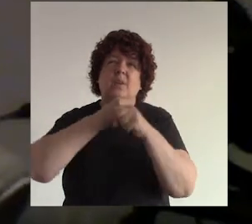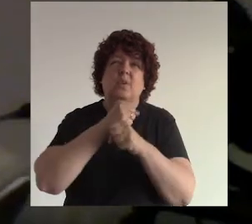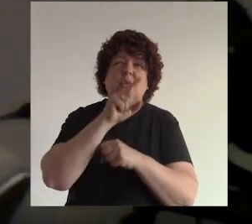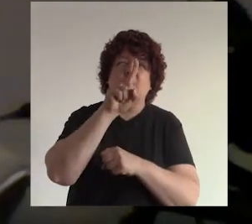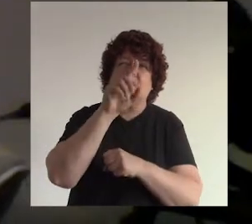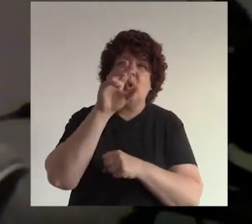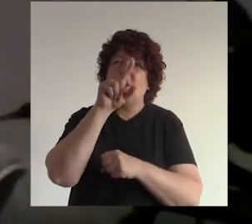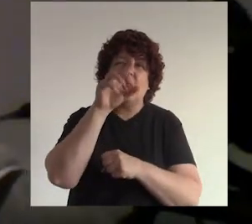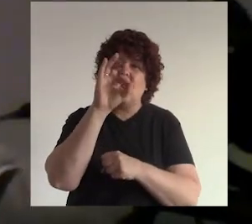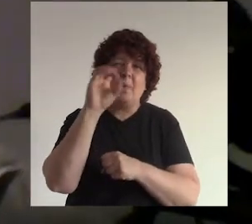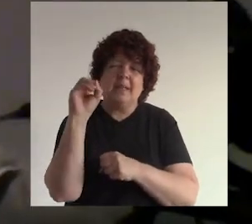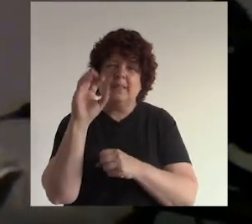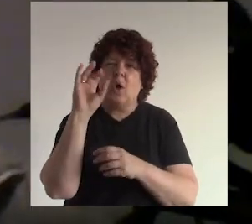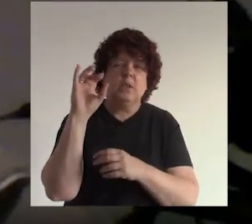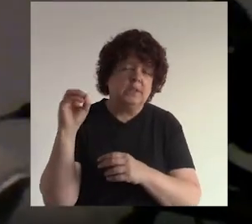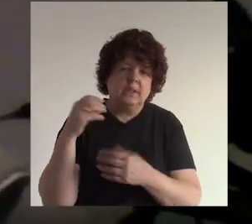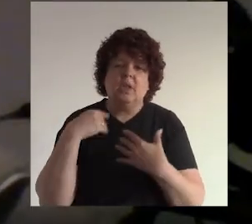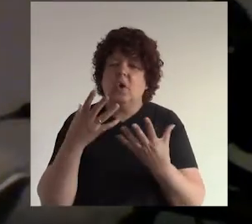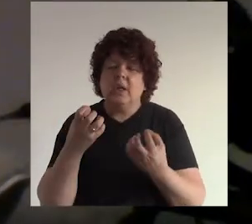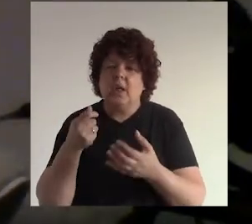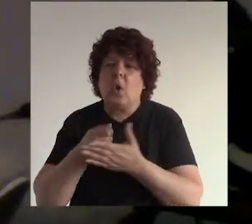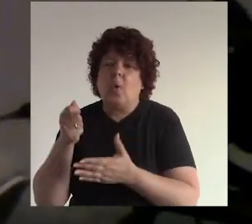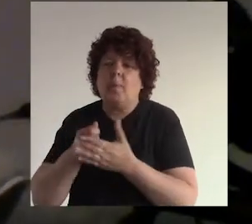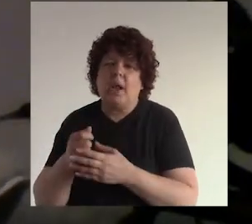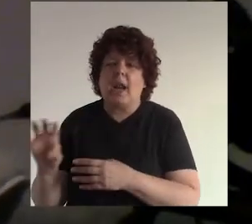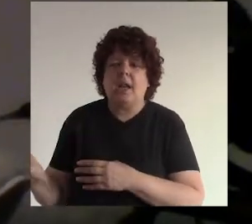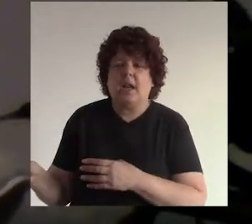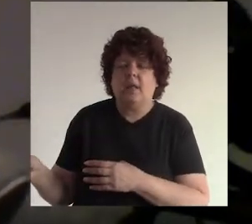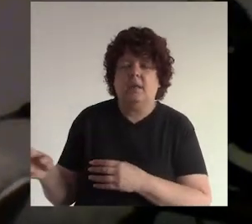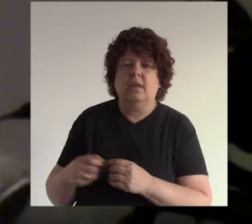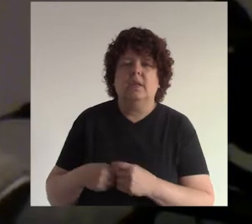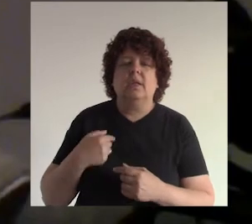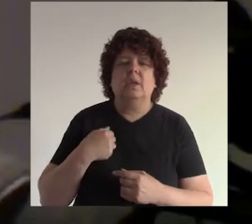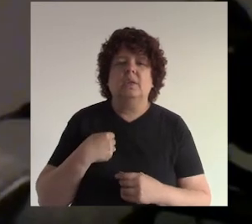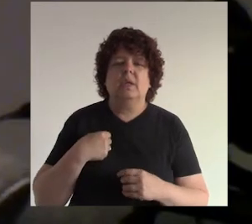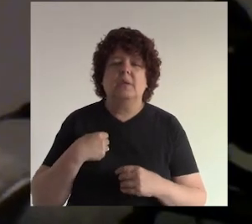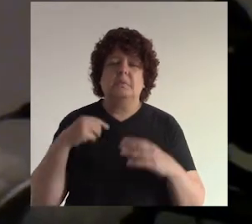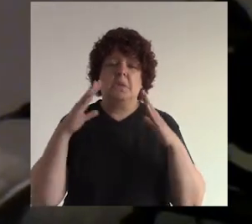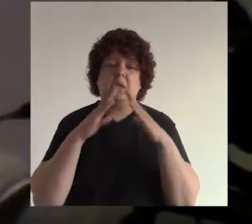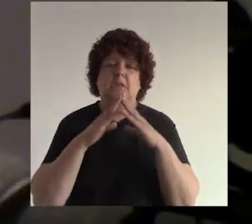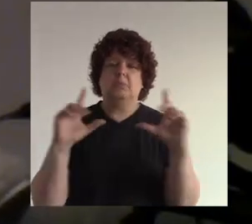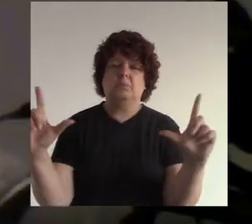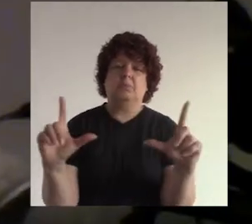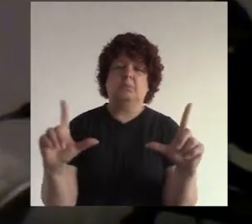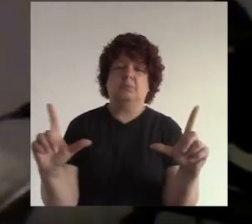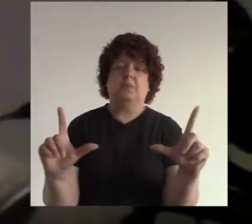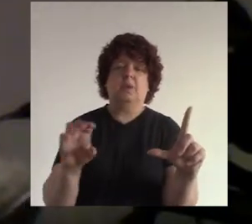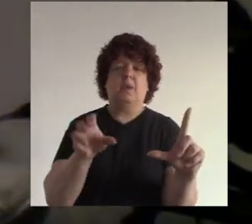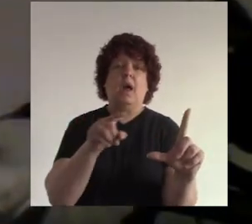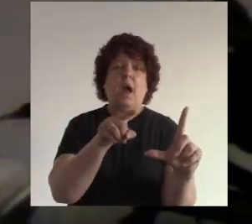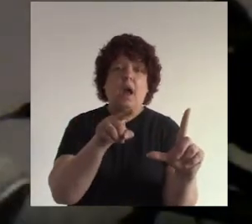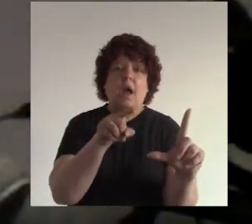años 90 80 y quiero comprarme una radio entonces estoy en mi casa viendo televisión y veo el